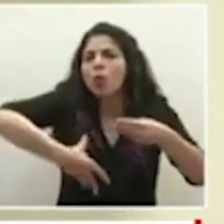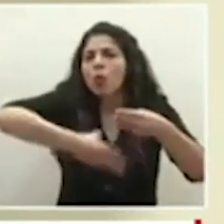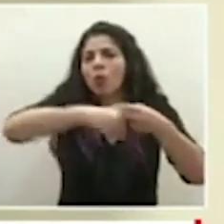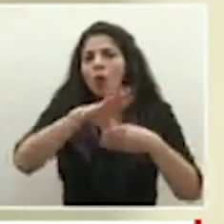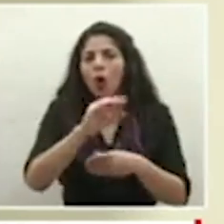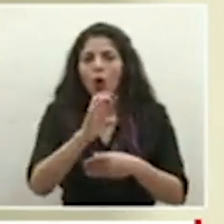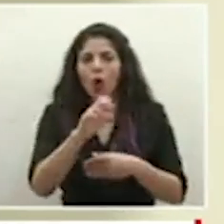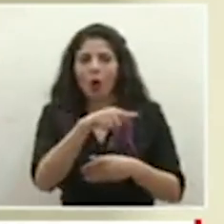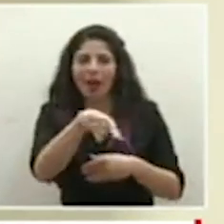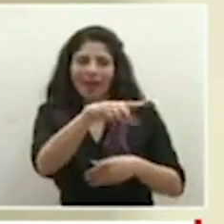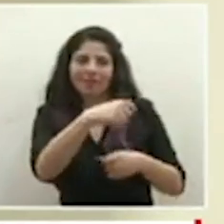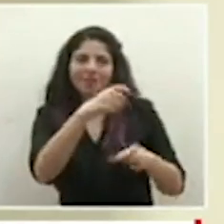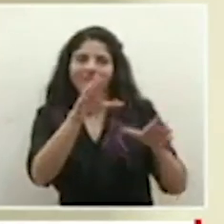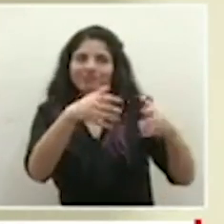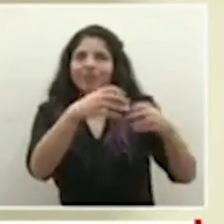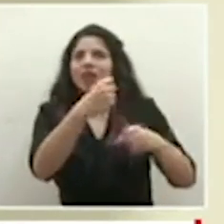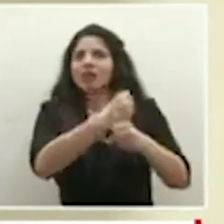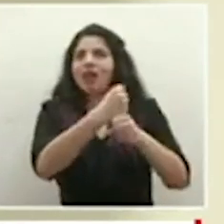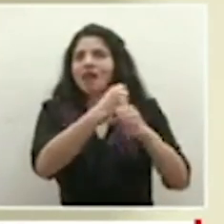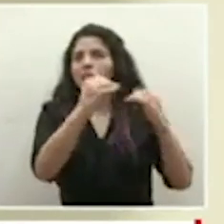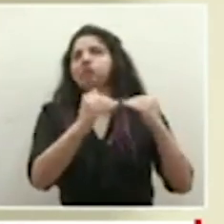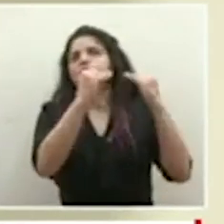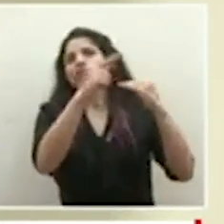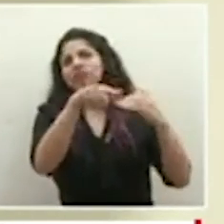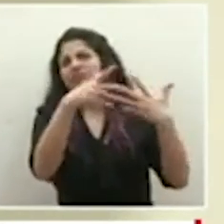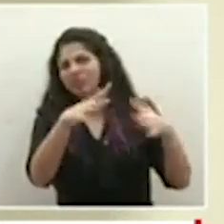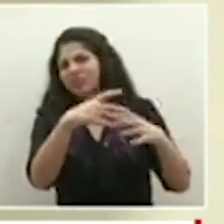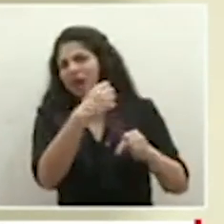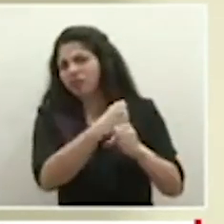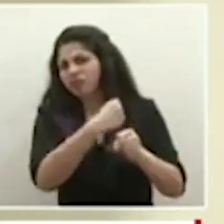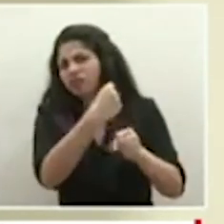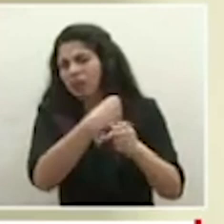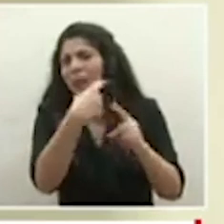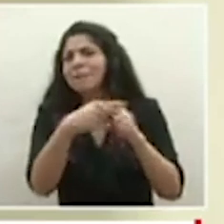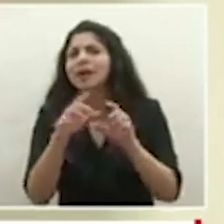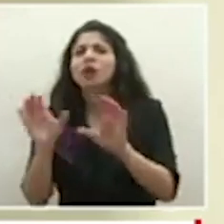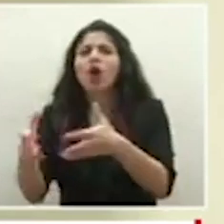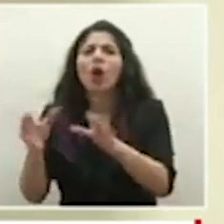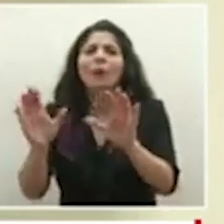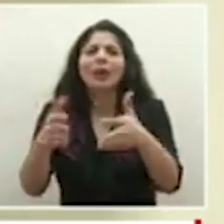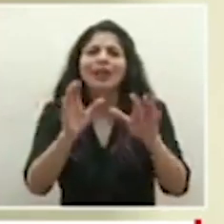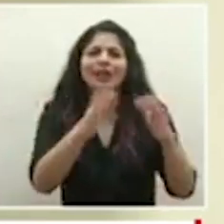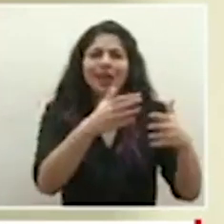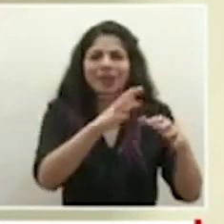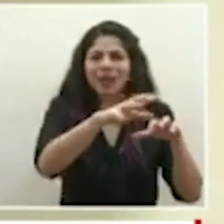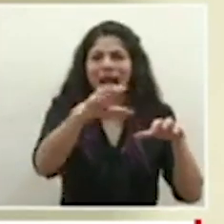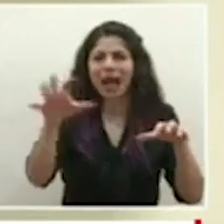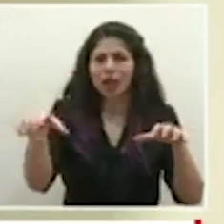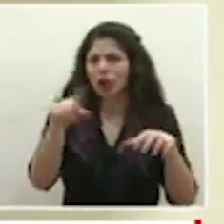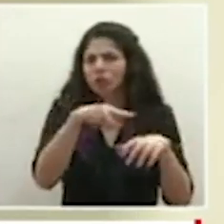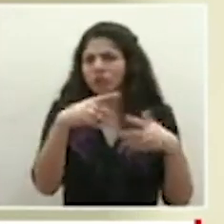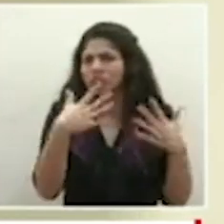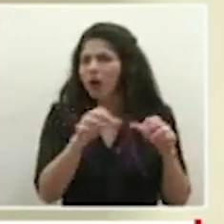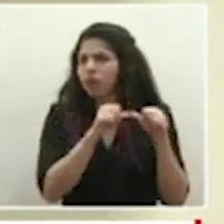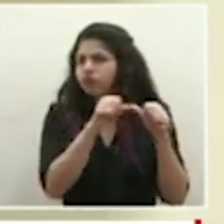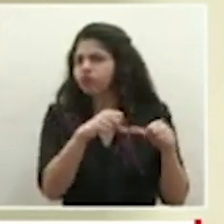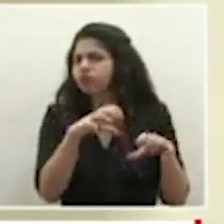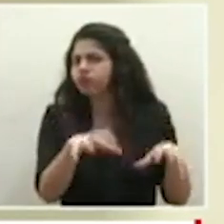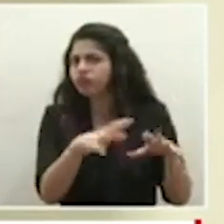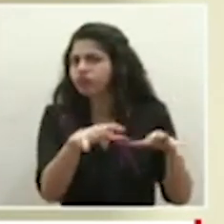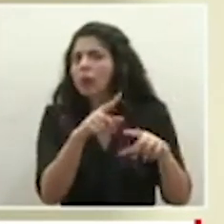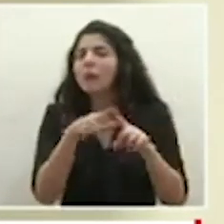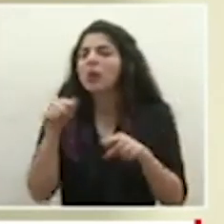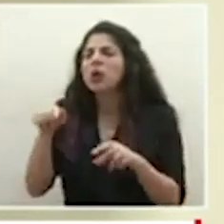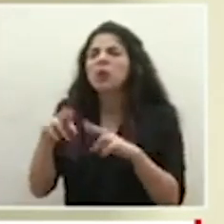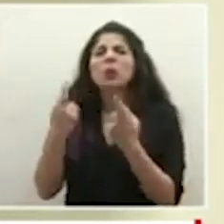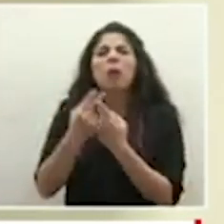las instancias operativas de trabajo que ya han estado activas y los comités cantonales que también han estado activos pero aquí lo que se buscaba